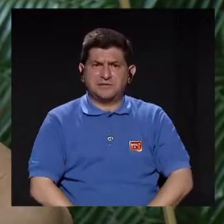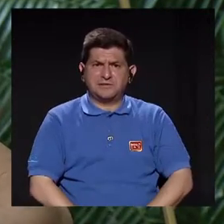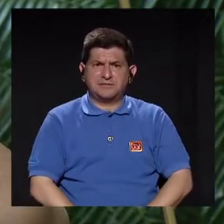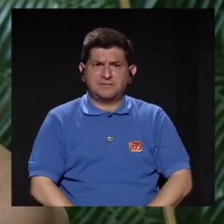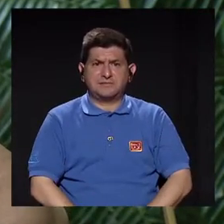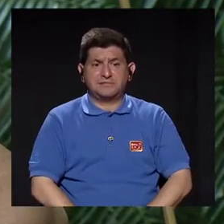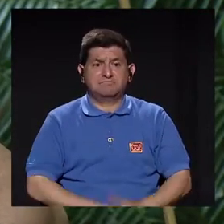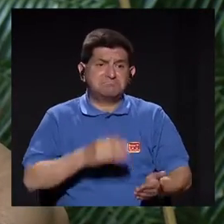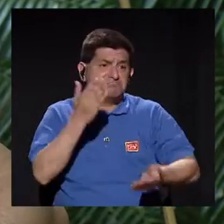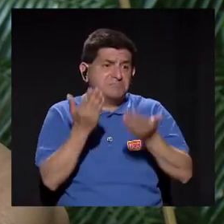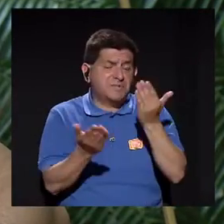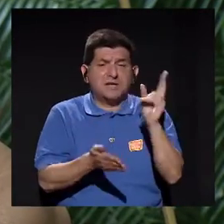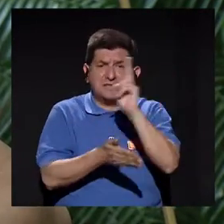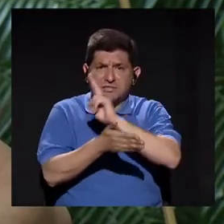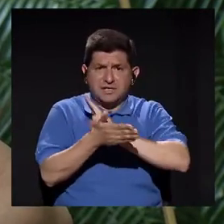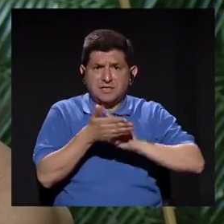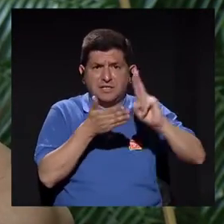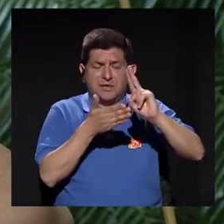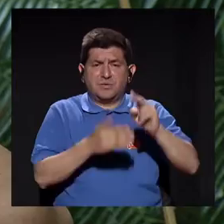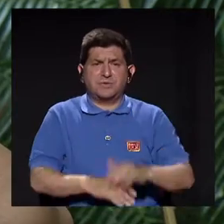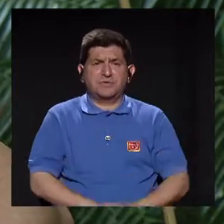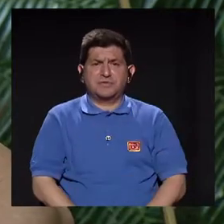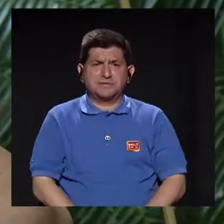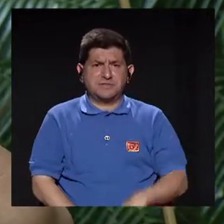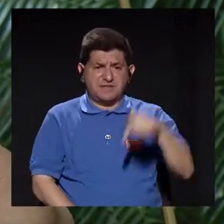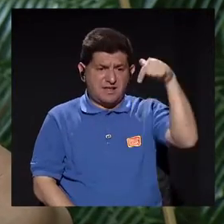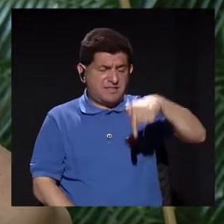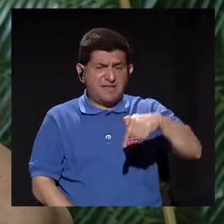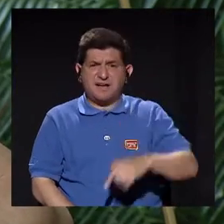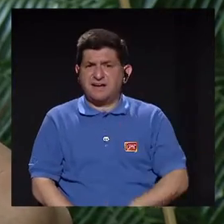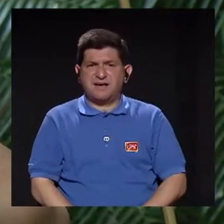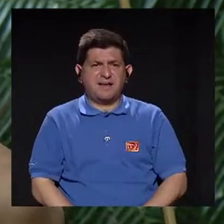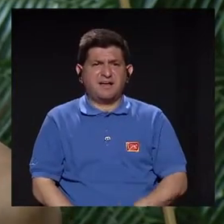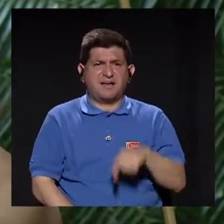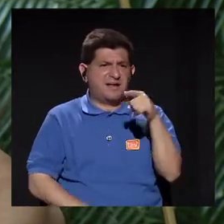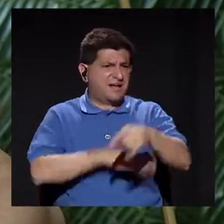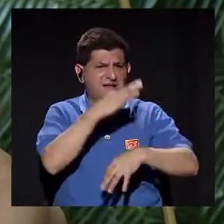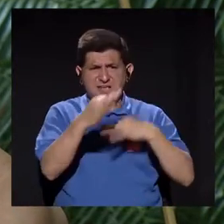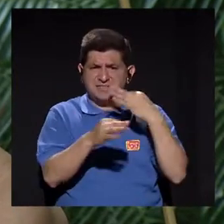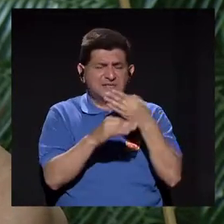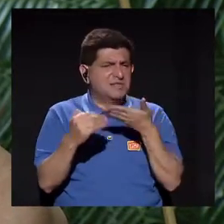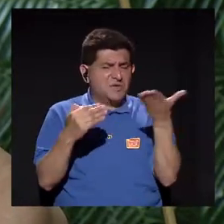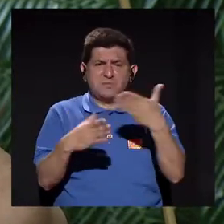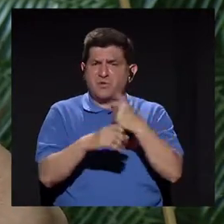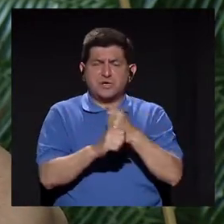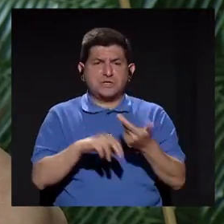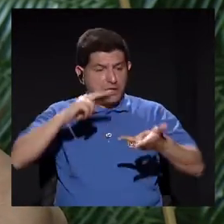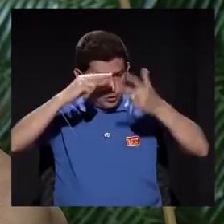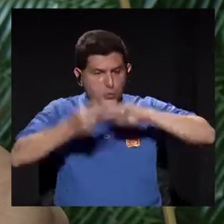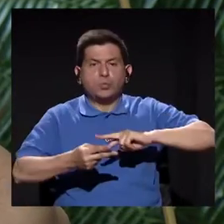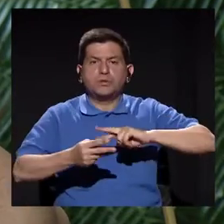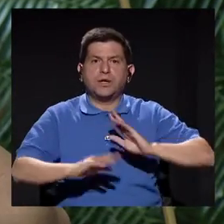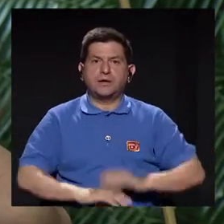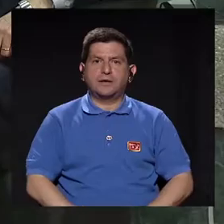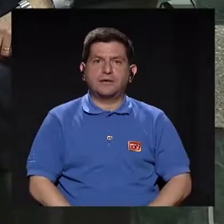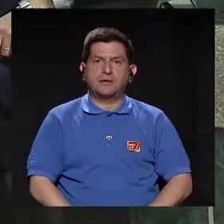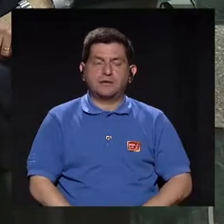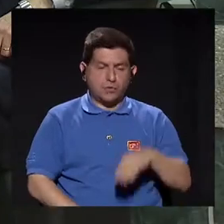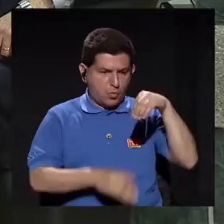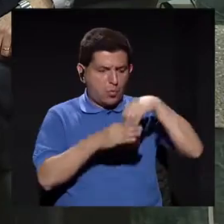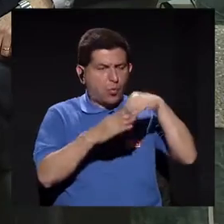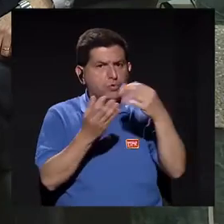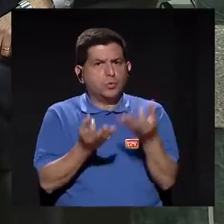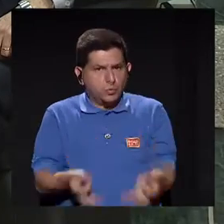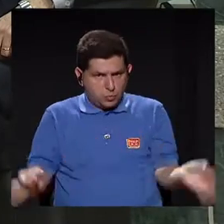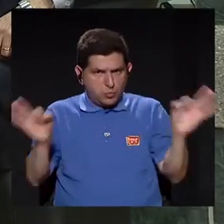que la universidad no está haciendo este tipo de cosas, y todo lo contrario, más bien está